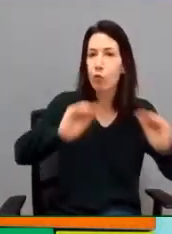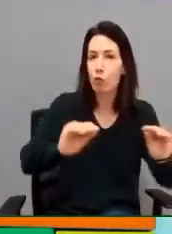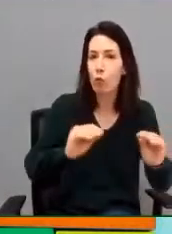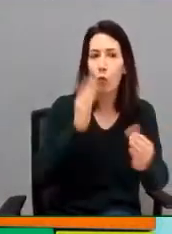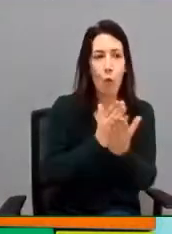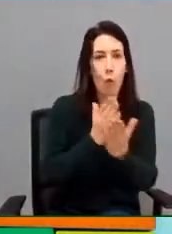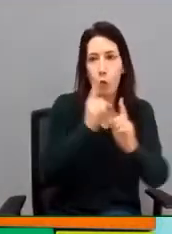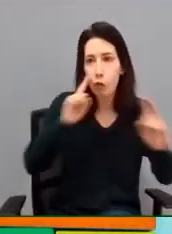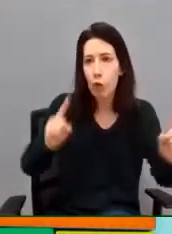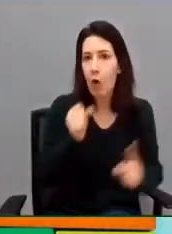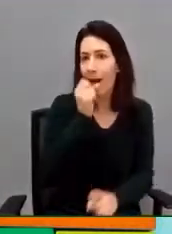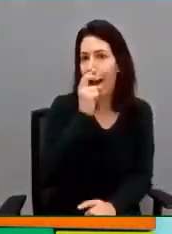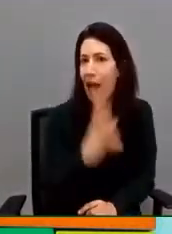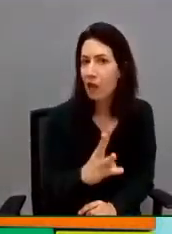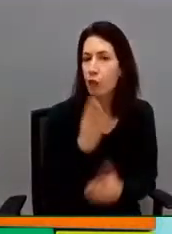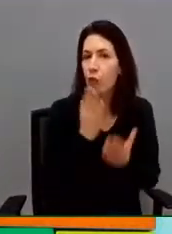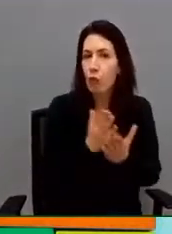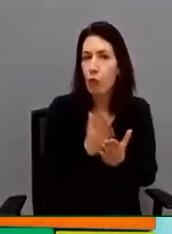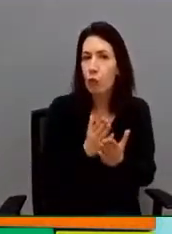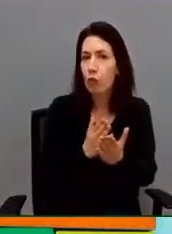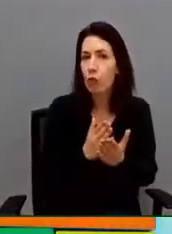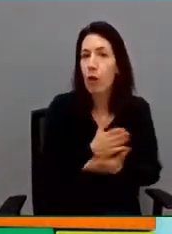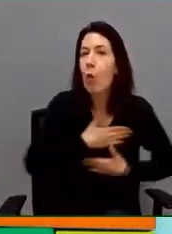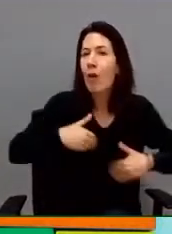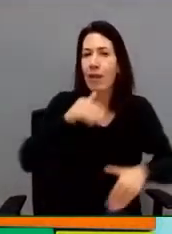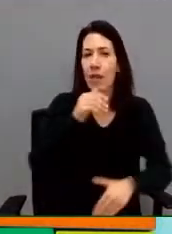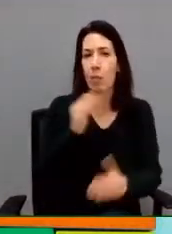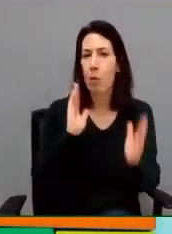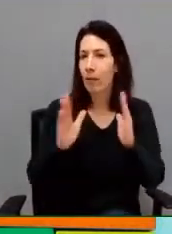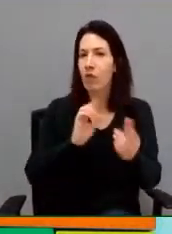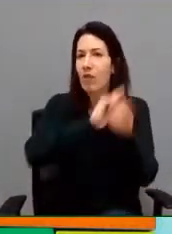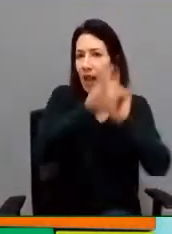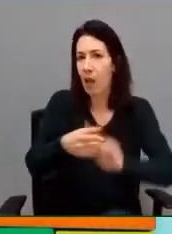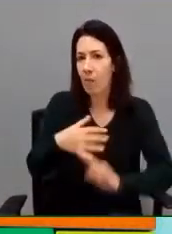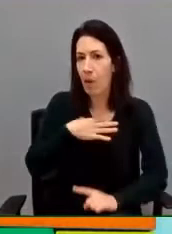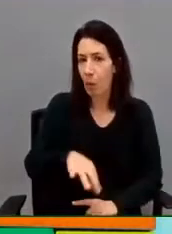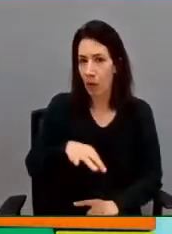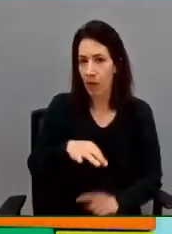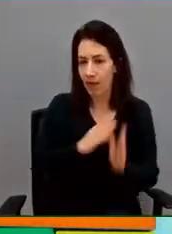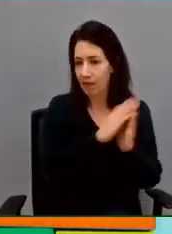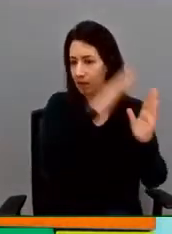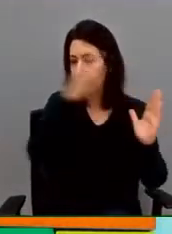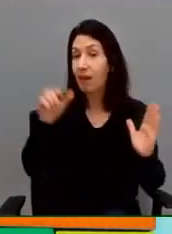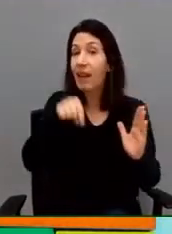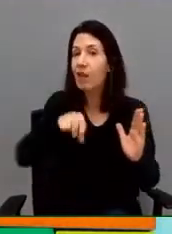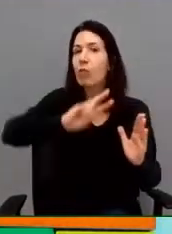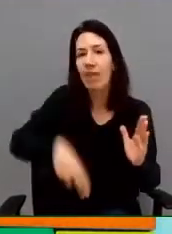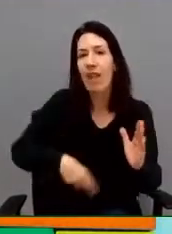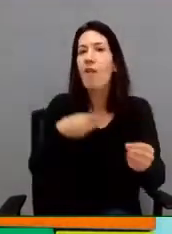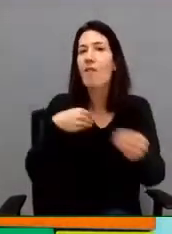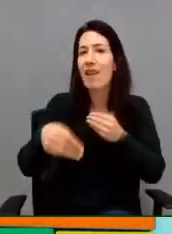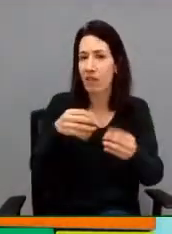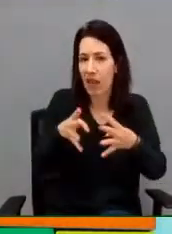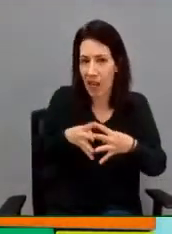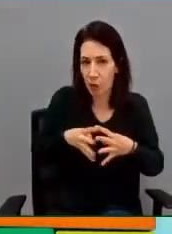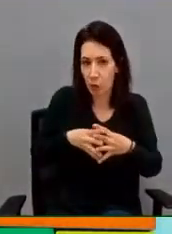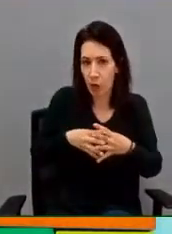lo largo de un curso, de varios cursos, en cualquier momento. Esa es la flexibilidad estructural que